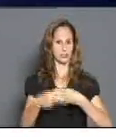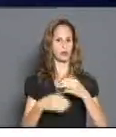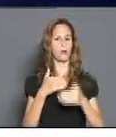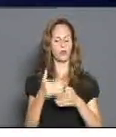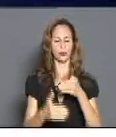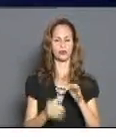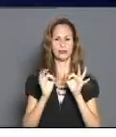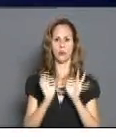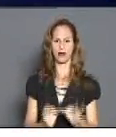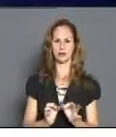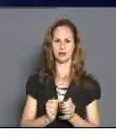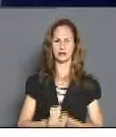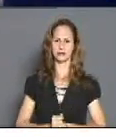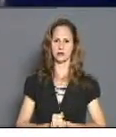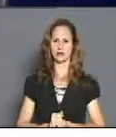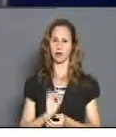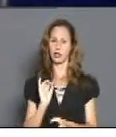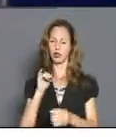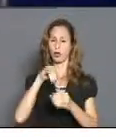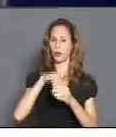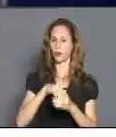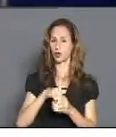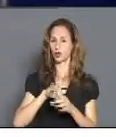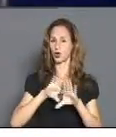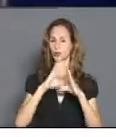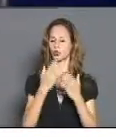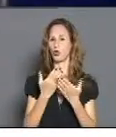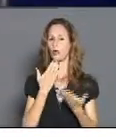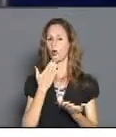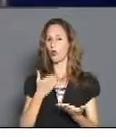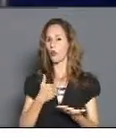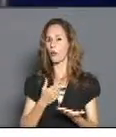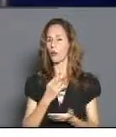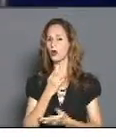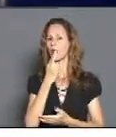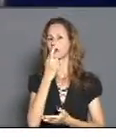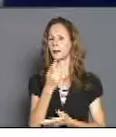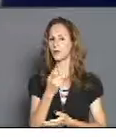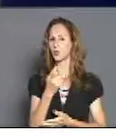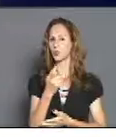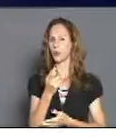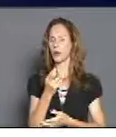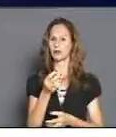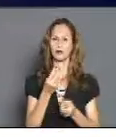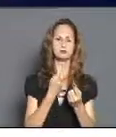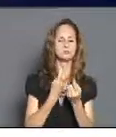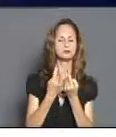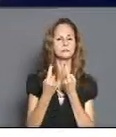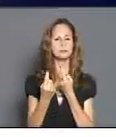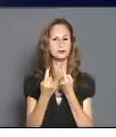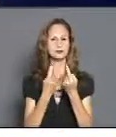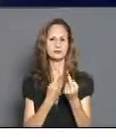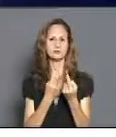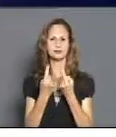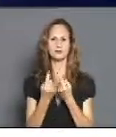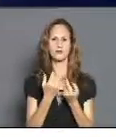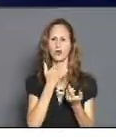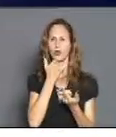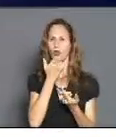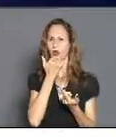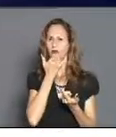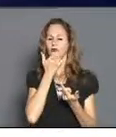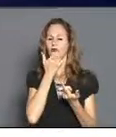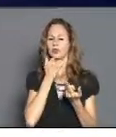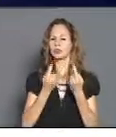Se incluyó dentro del diagnóstico inicial test psicológicos para explorar el área afectiva